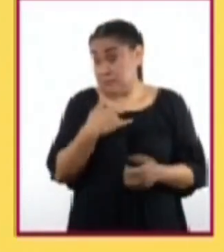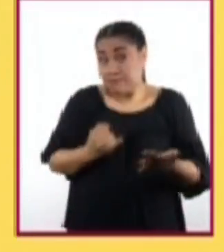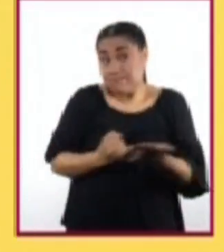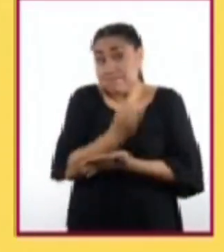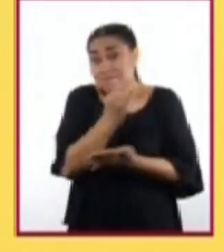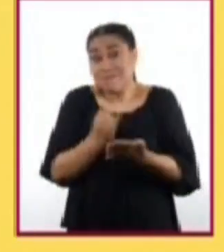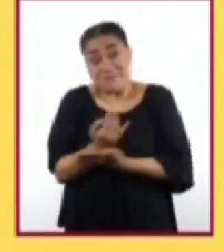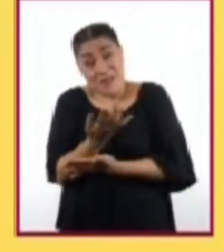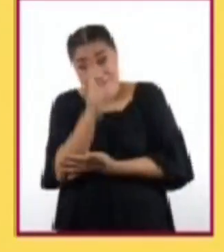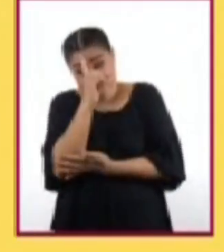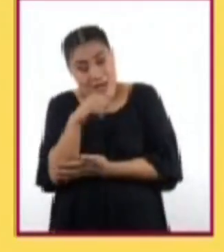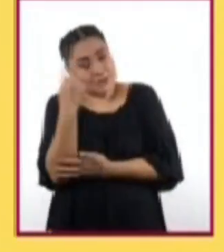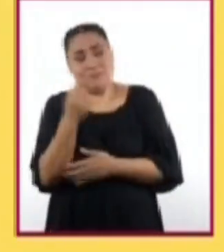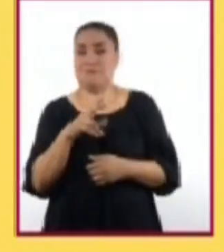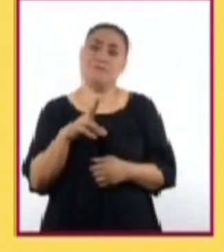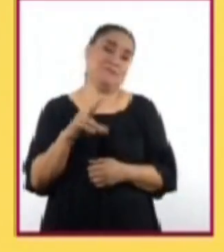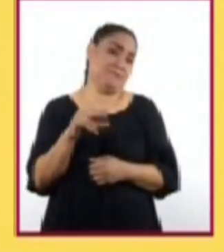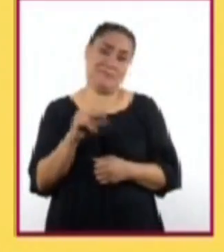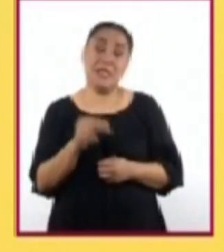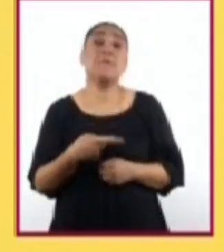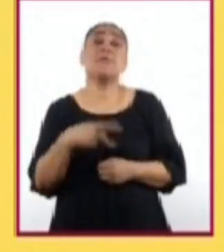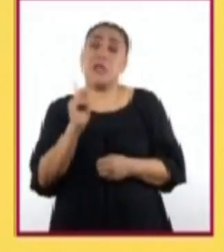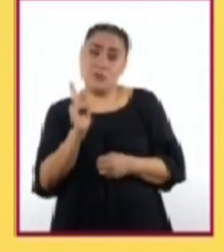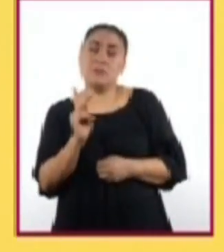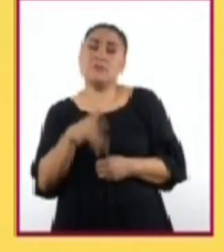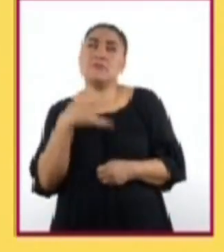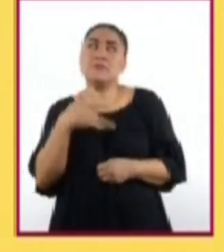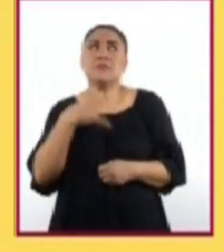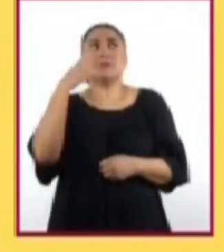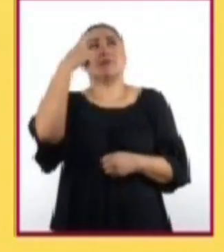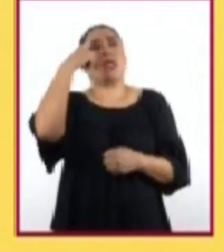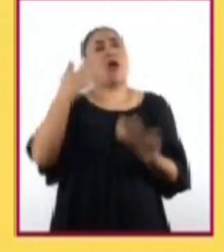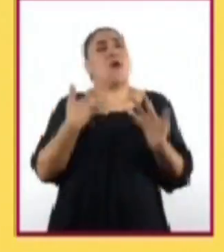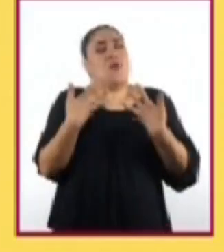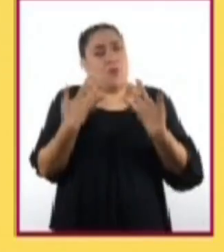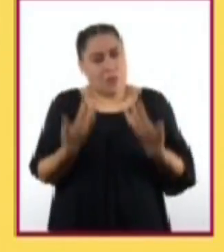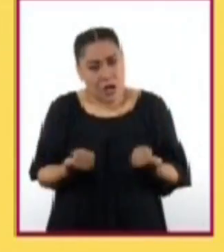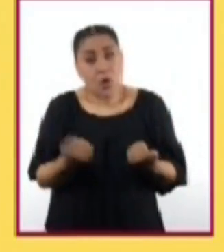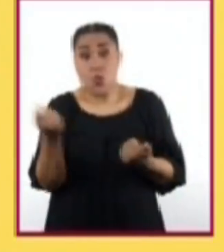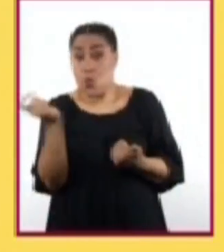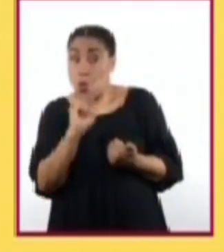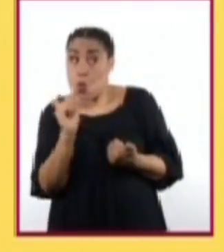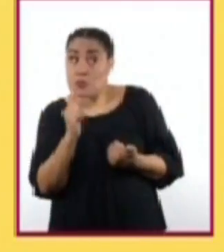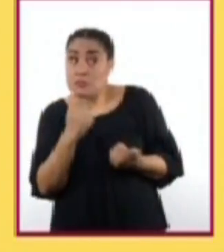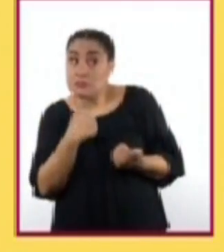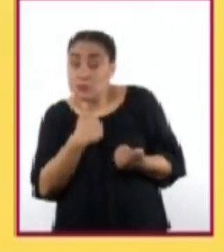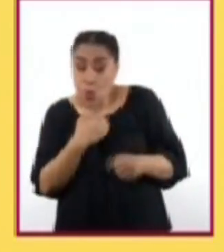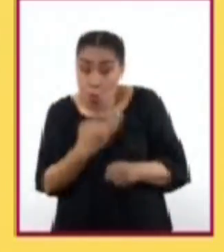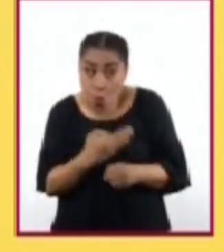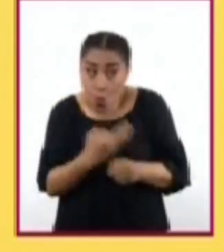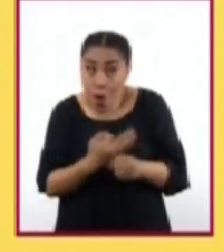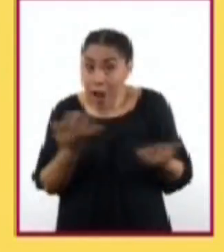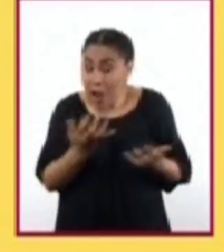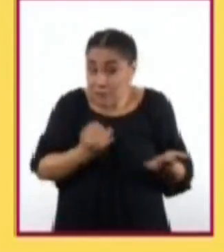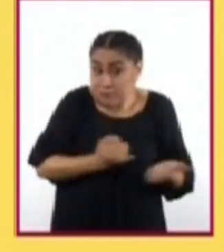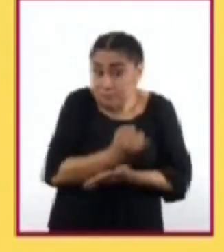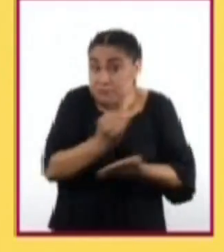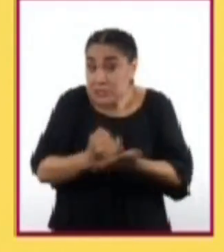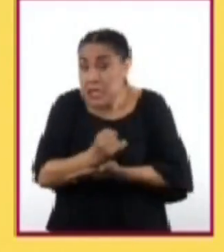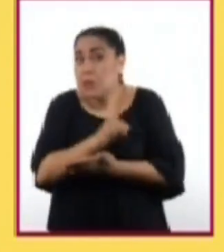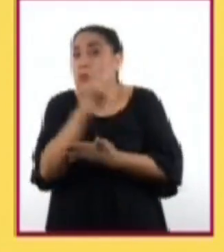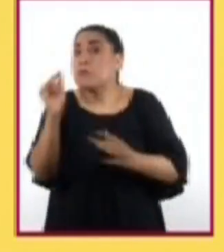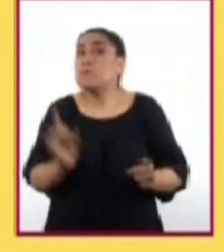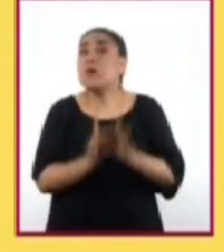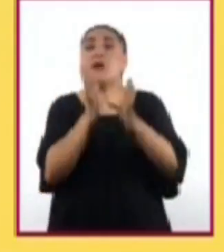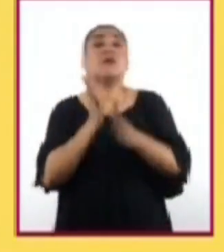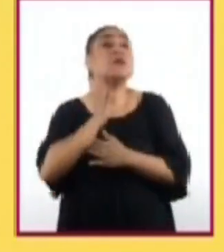asunto fácil. Sin embargo, es importante tener conciencia de que las acciones que llevamos a cabo en el presente pueden tener impacto en el